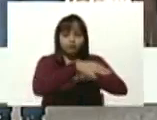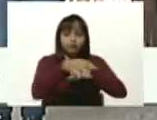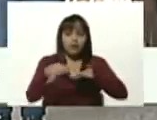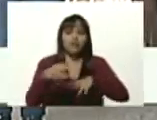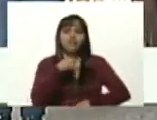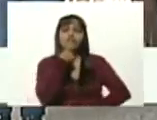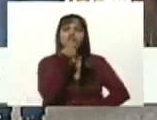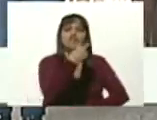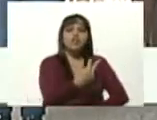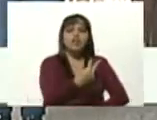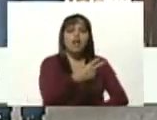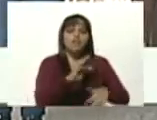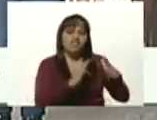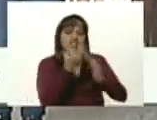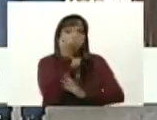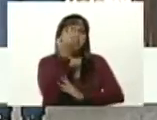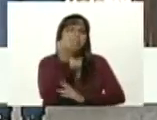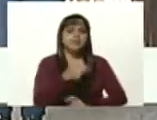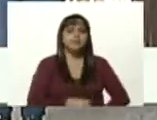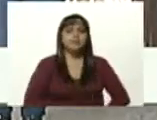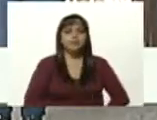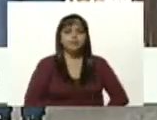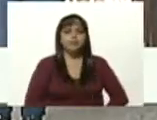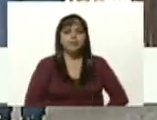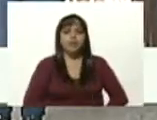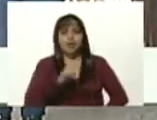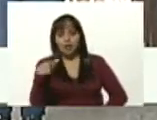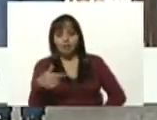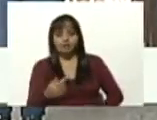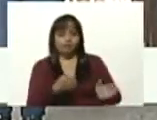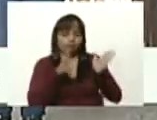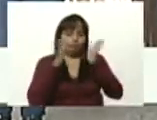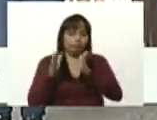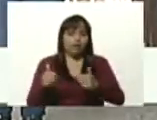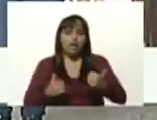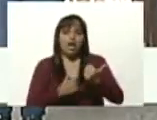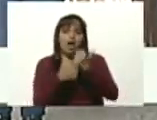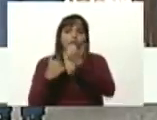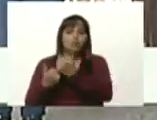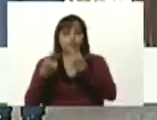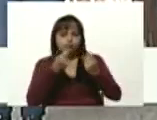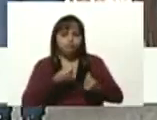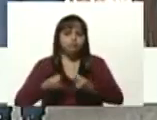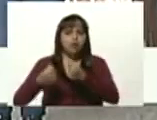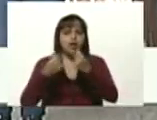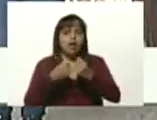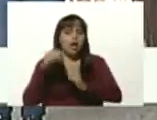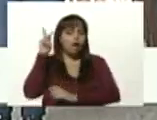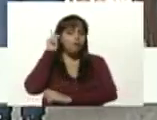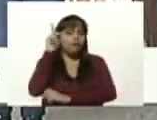vocero de la federación. En la reivindicación de nuestros docentes a la nómina universitaria.